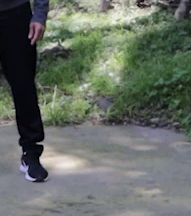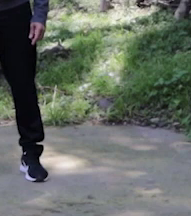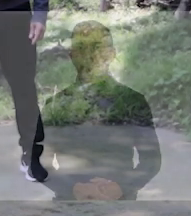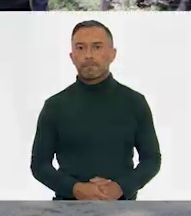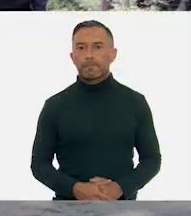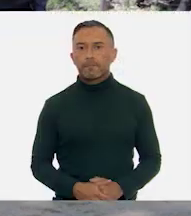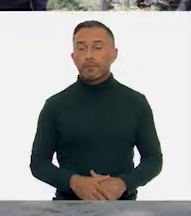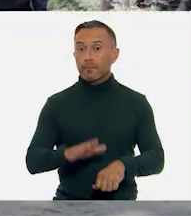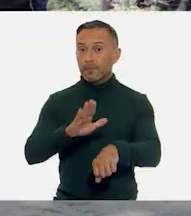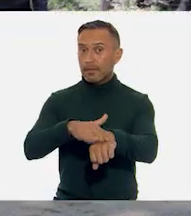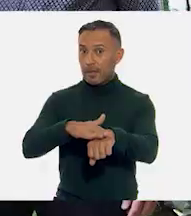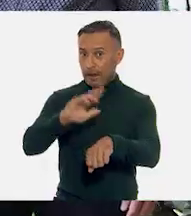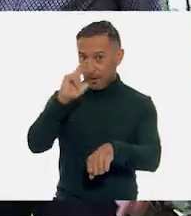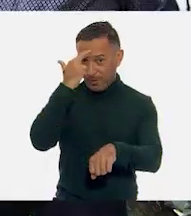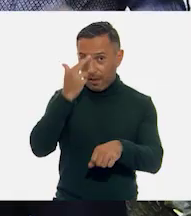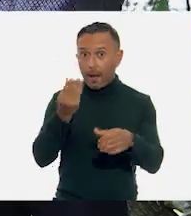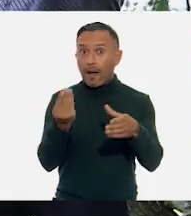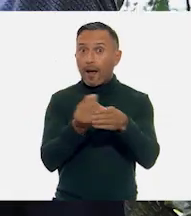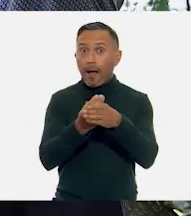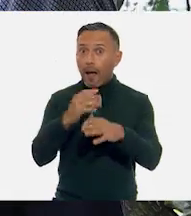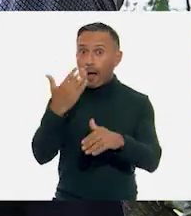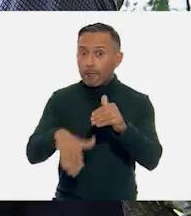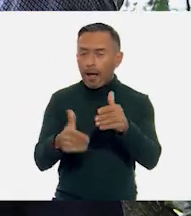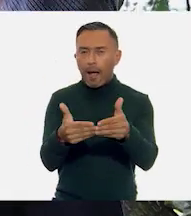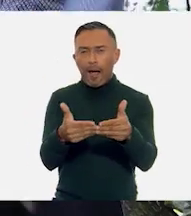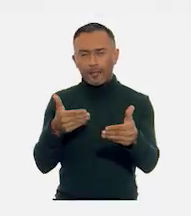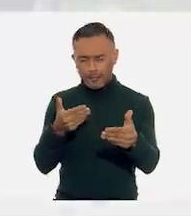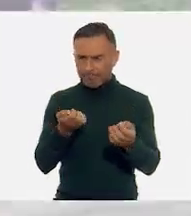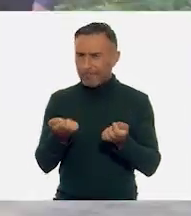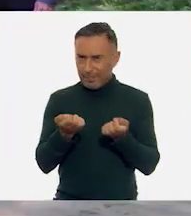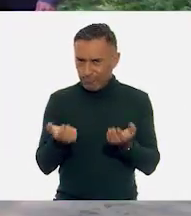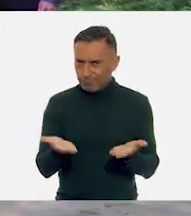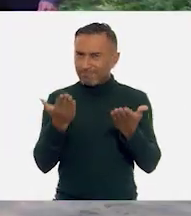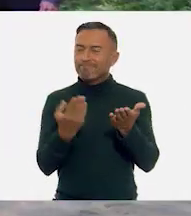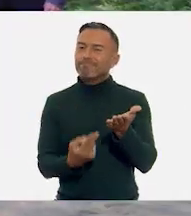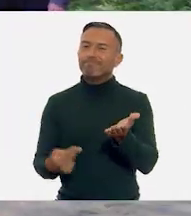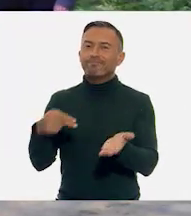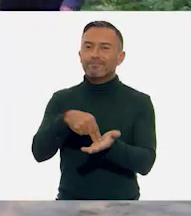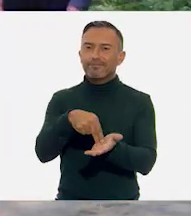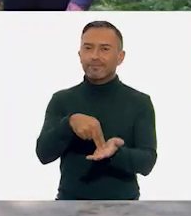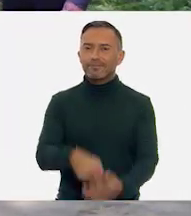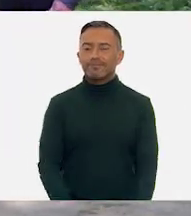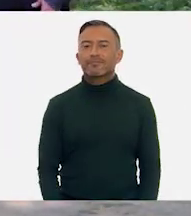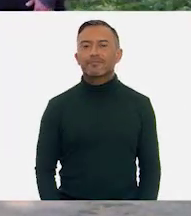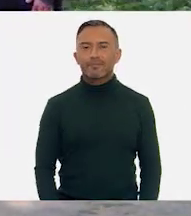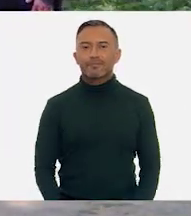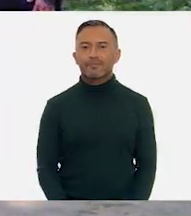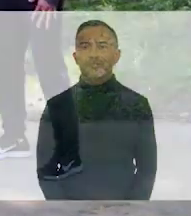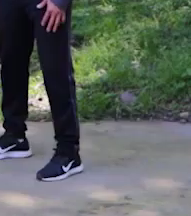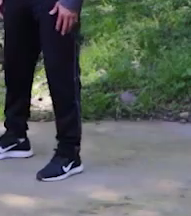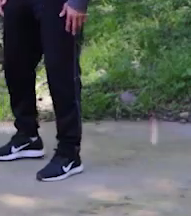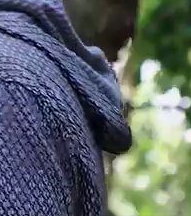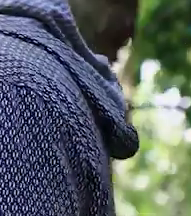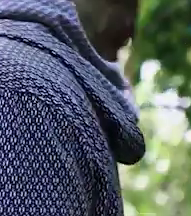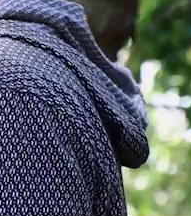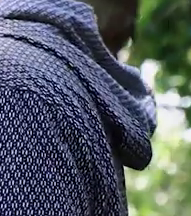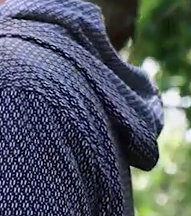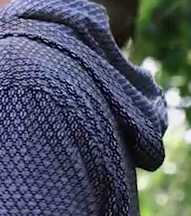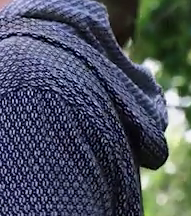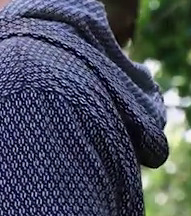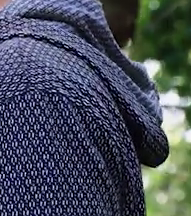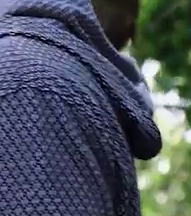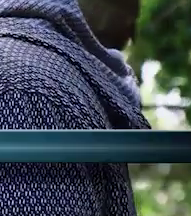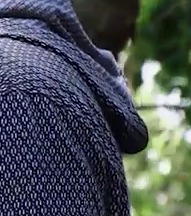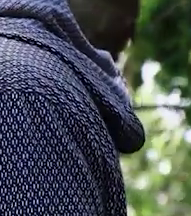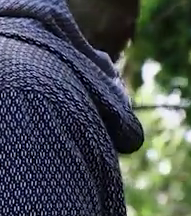Recuerda, entre clase y clase, activa tu cuerpo. Ok, vamos a trabajar pierna. Vamos